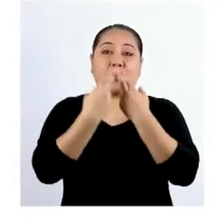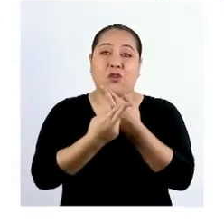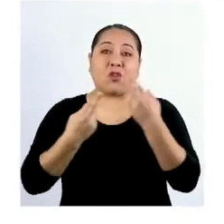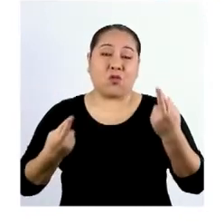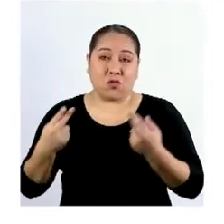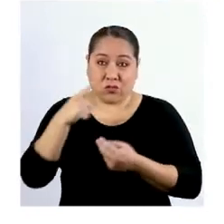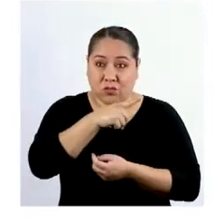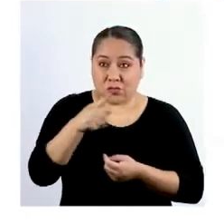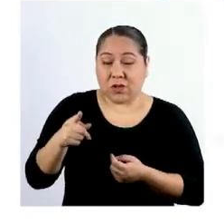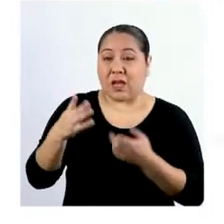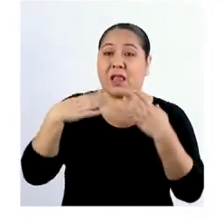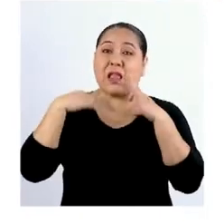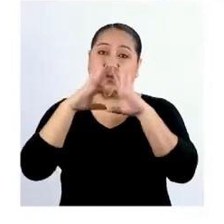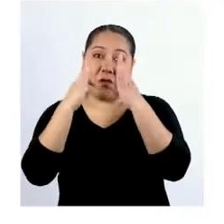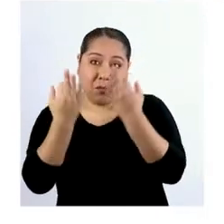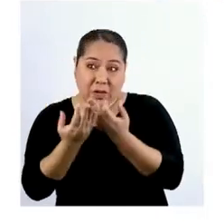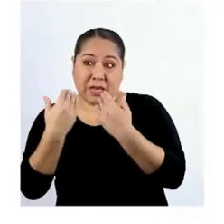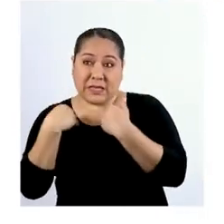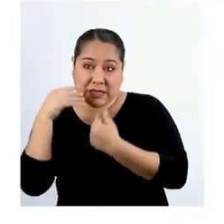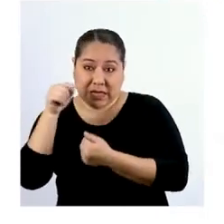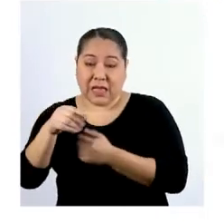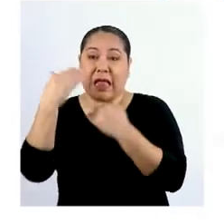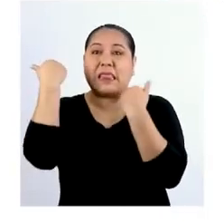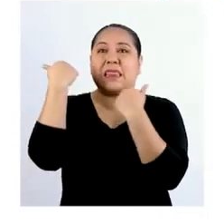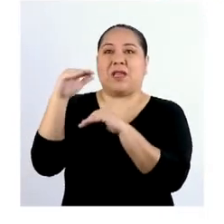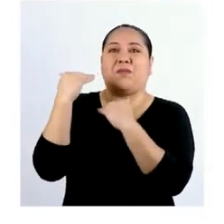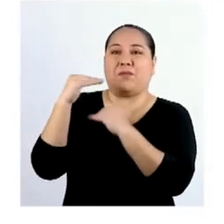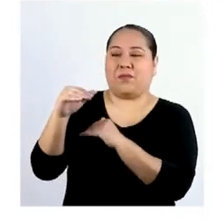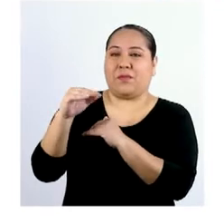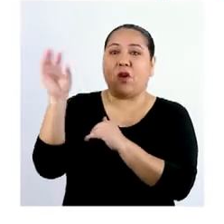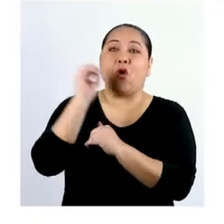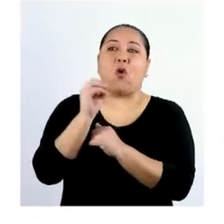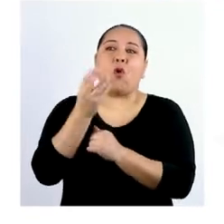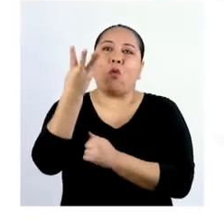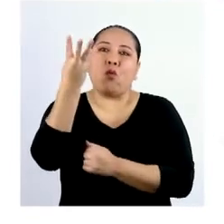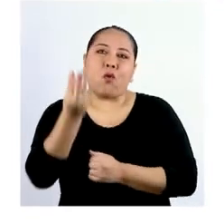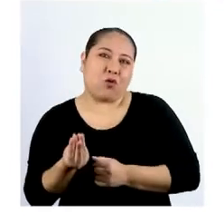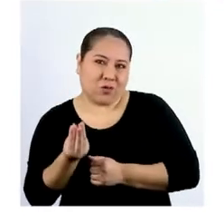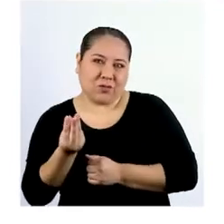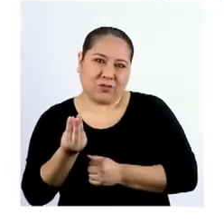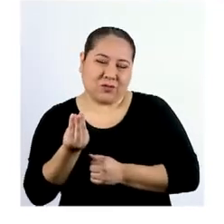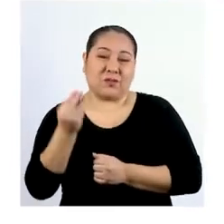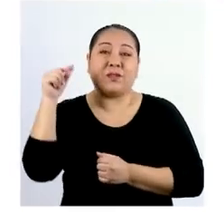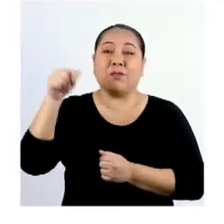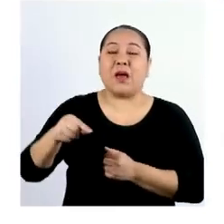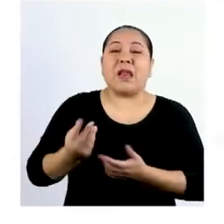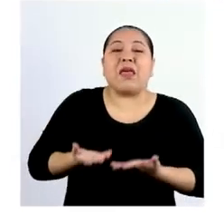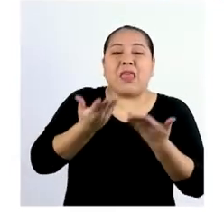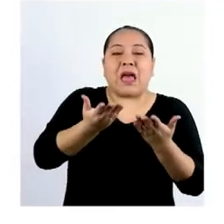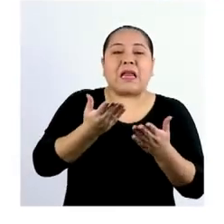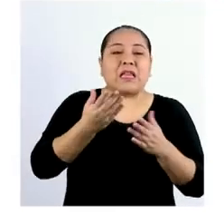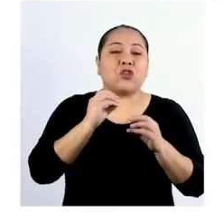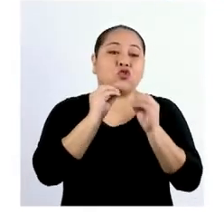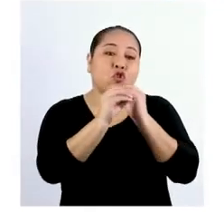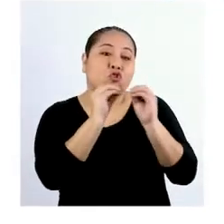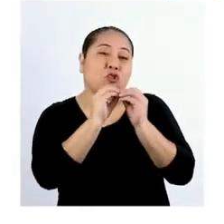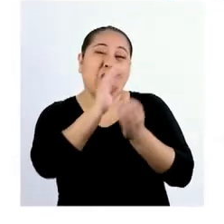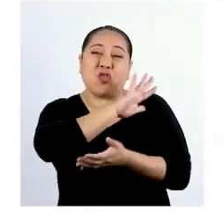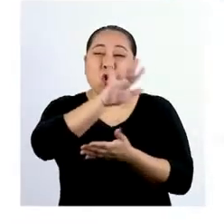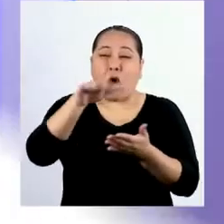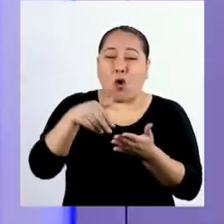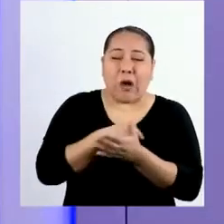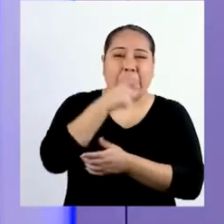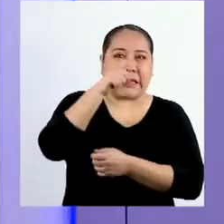recursos con los que cuentan las familias son limitados o escasos para satisfacer todas estas